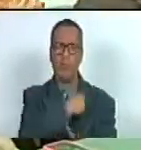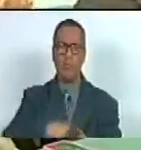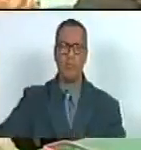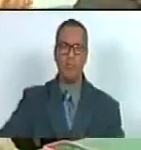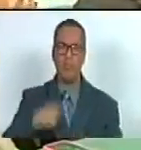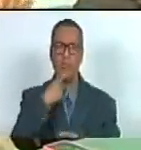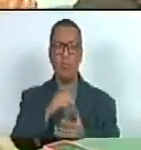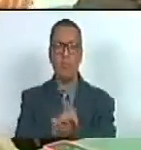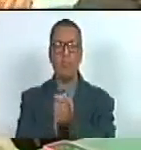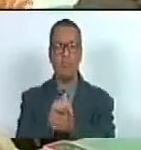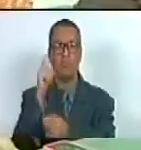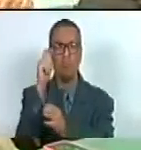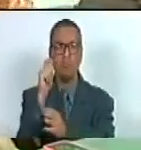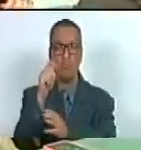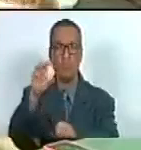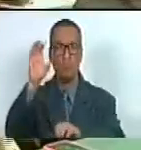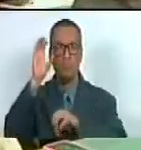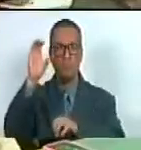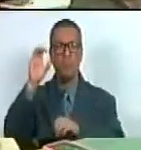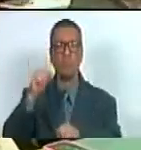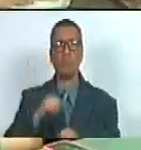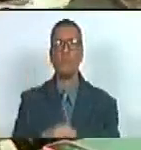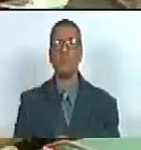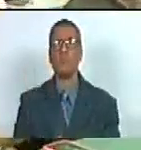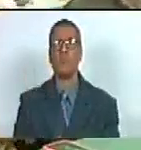compañeros diputados que viva la patria